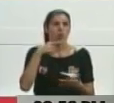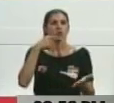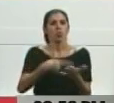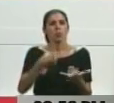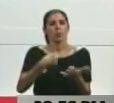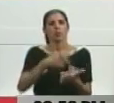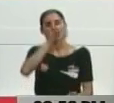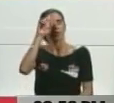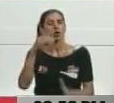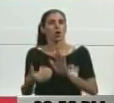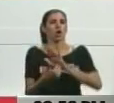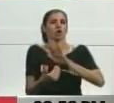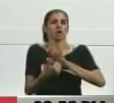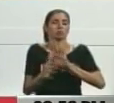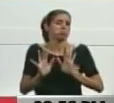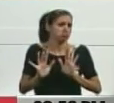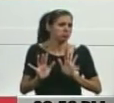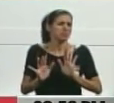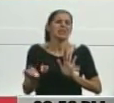¿Qué más van a decir?